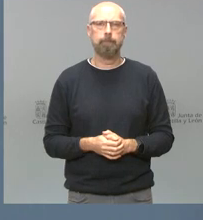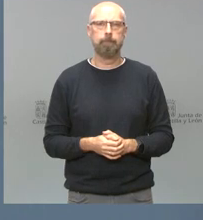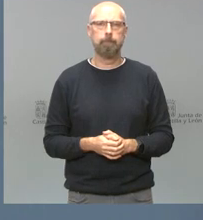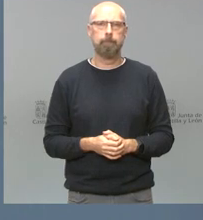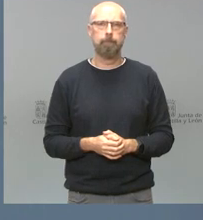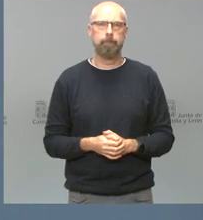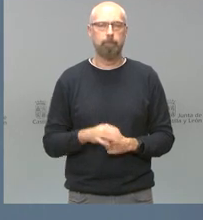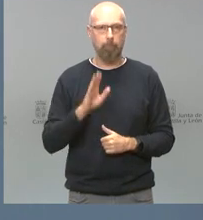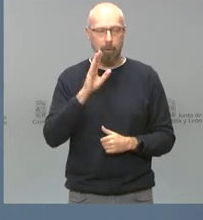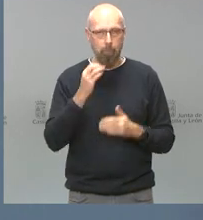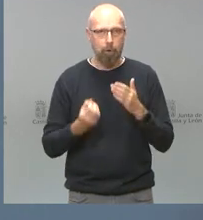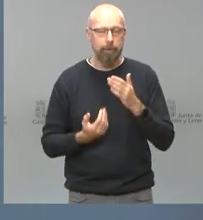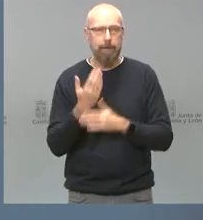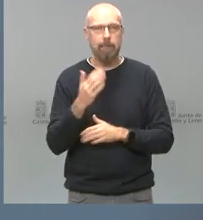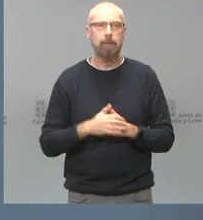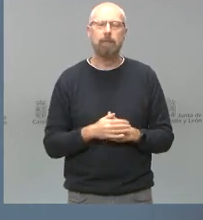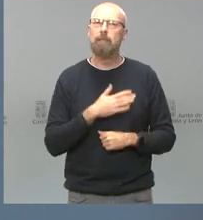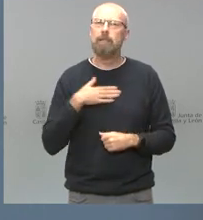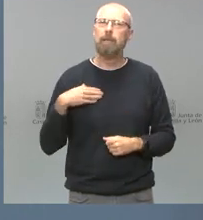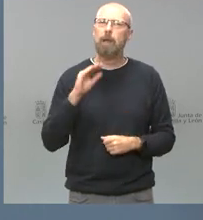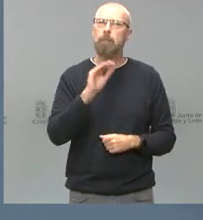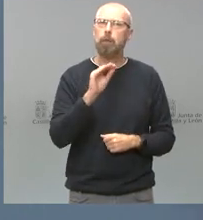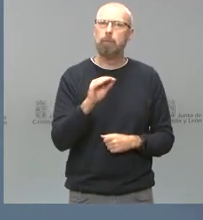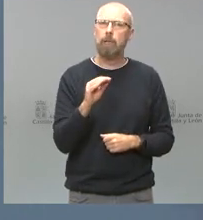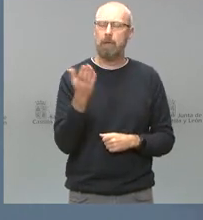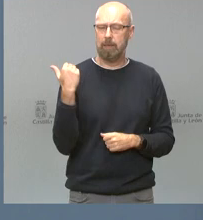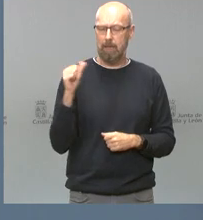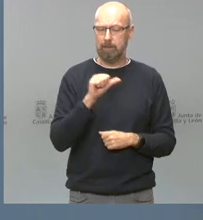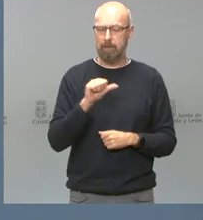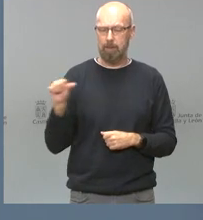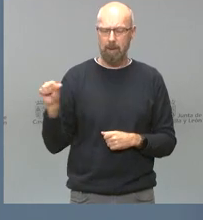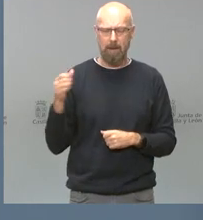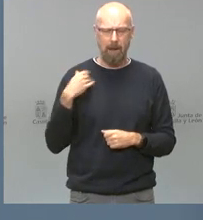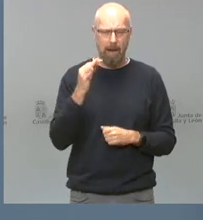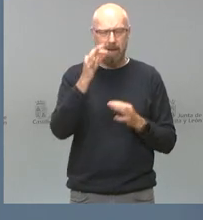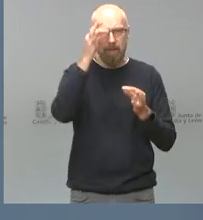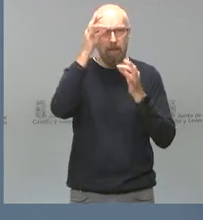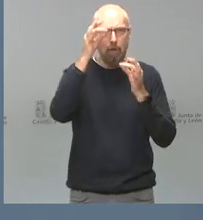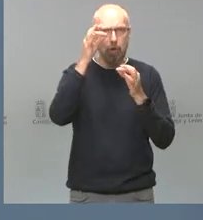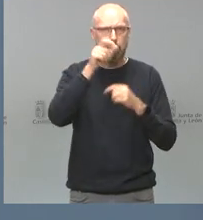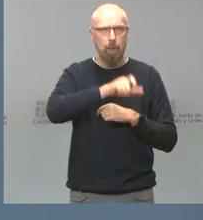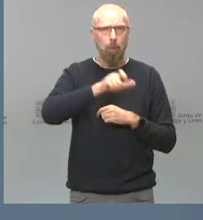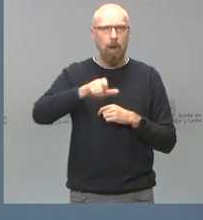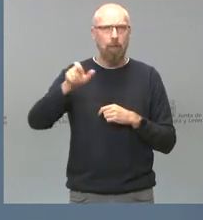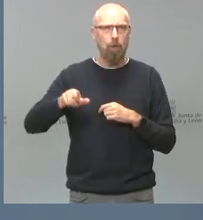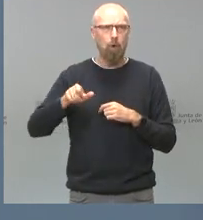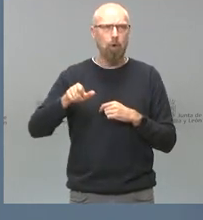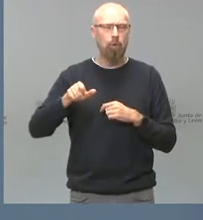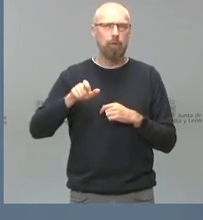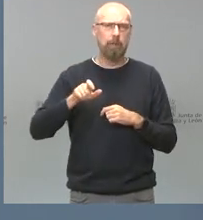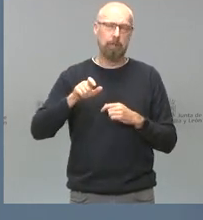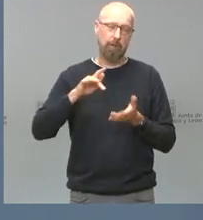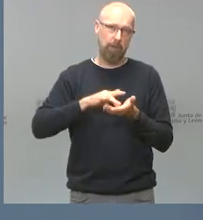Hola, buenos días. Yo quería preguntar, esta semana el BOE ha oficializado los datos de población a 1 de enero de